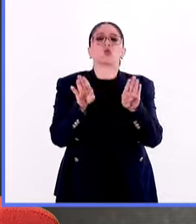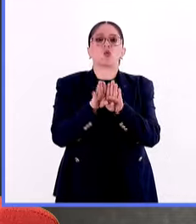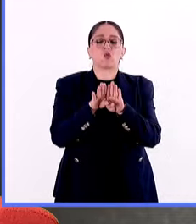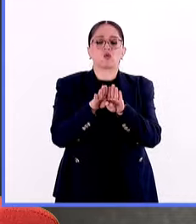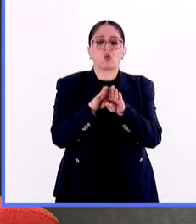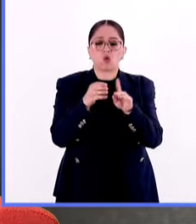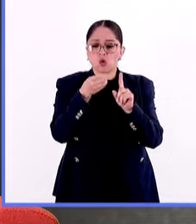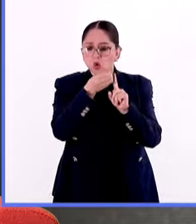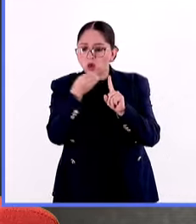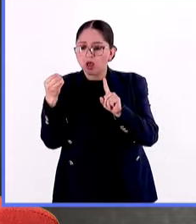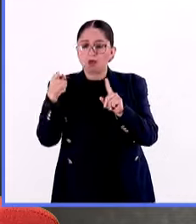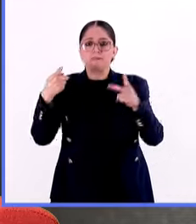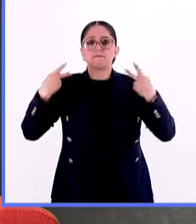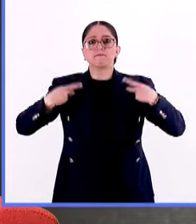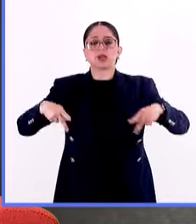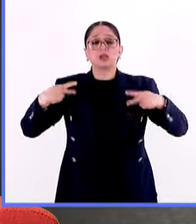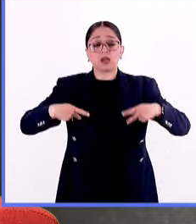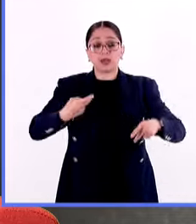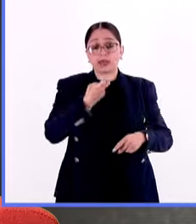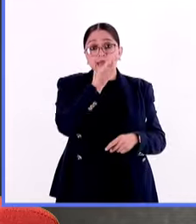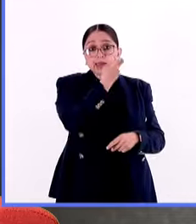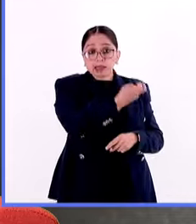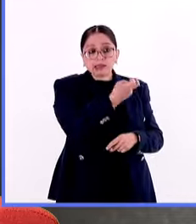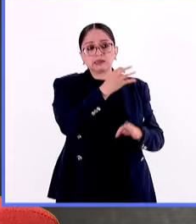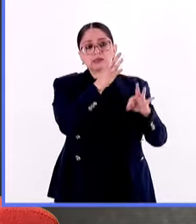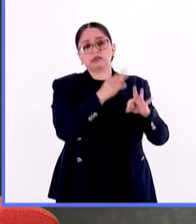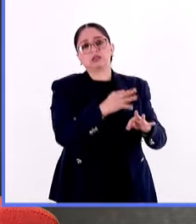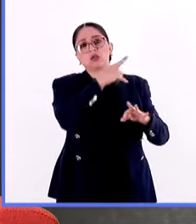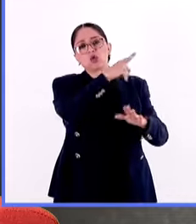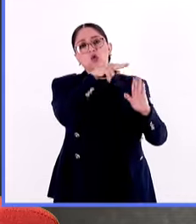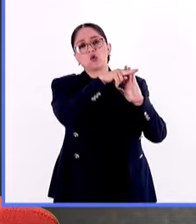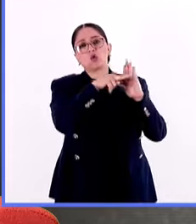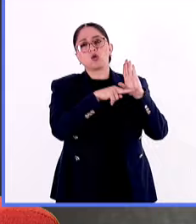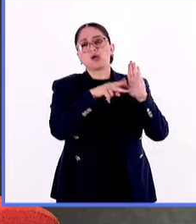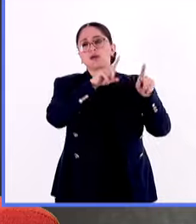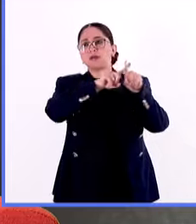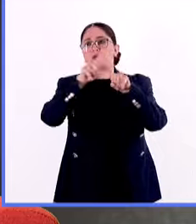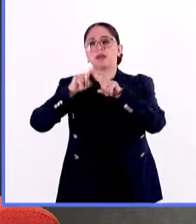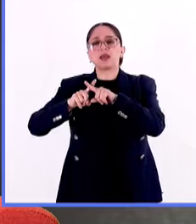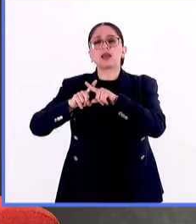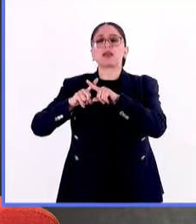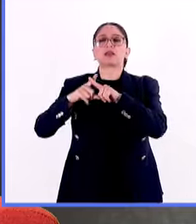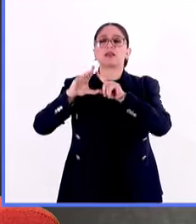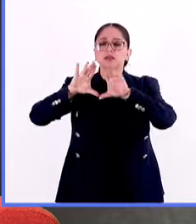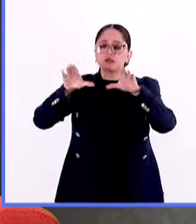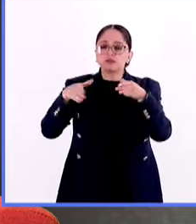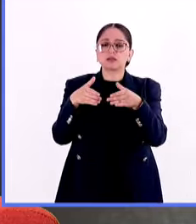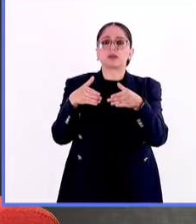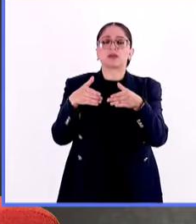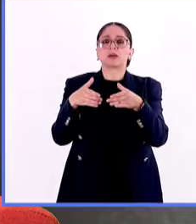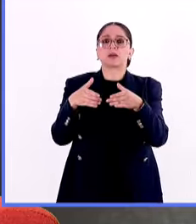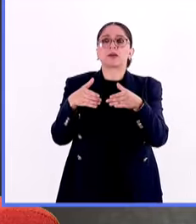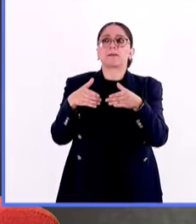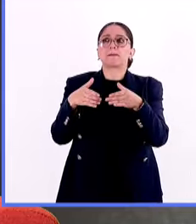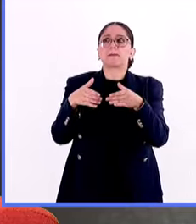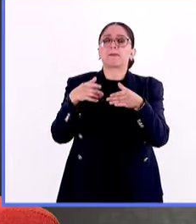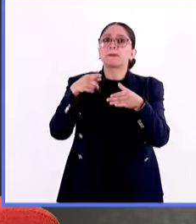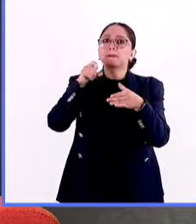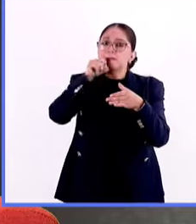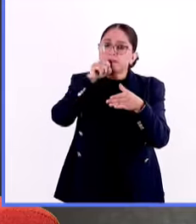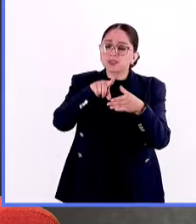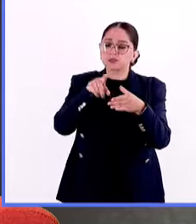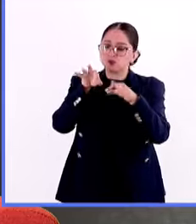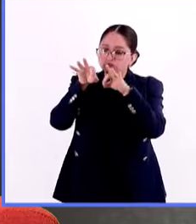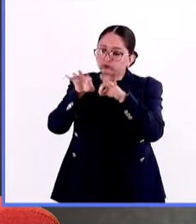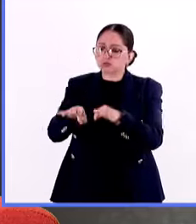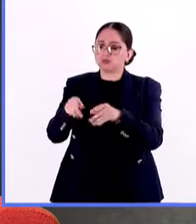cómo organizar a la sociedad y que sean el marco normativo de la sociedad y por supuesto en donde se consagren los